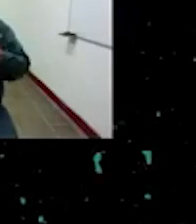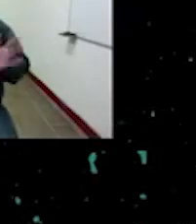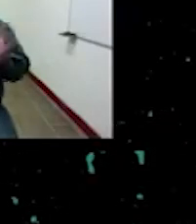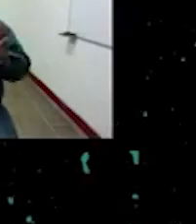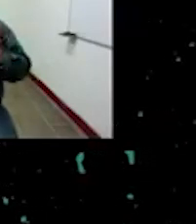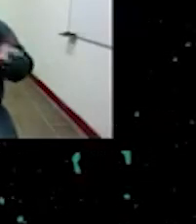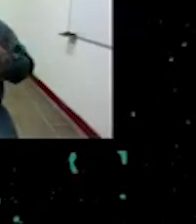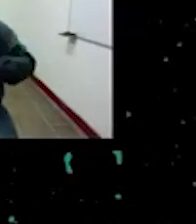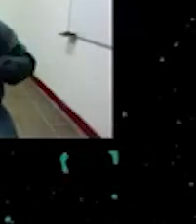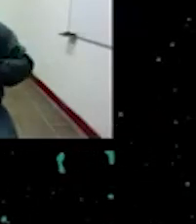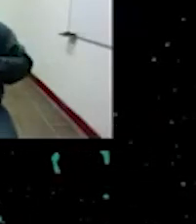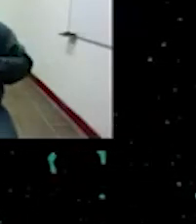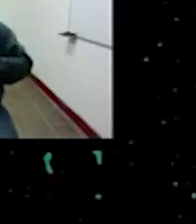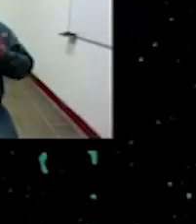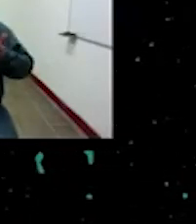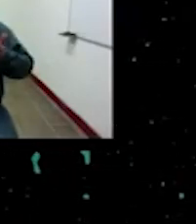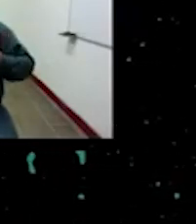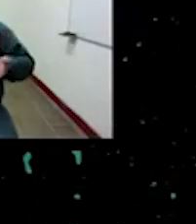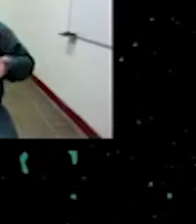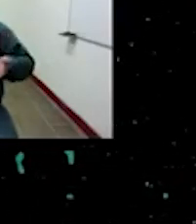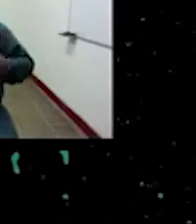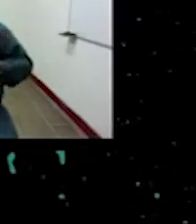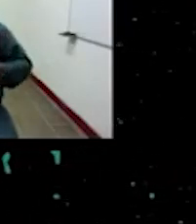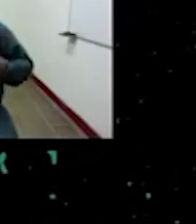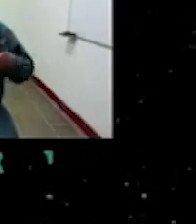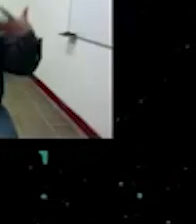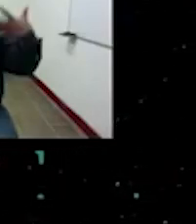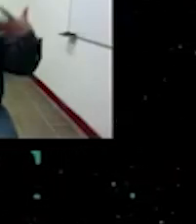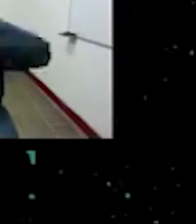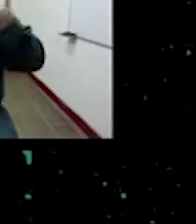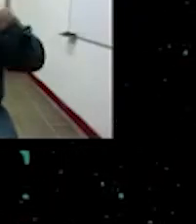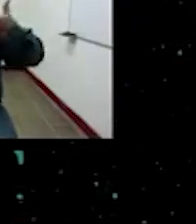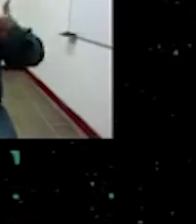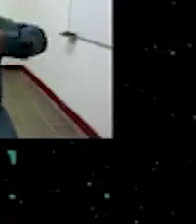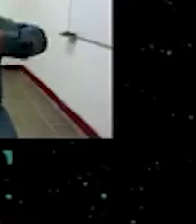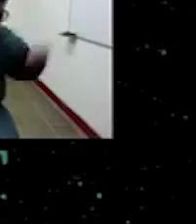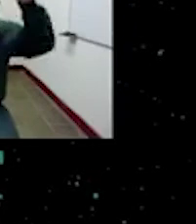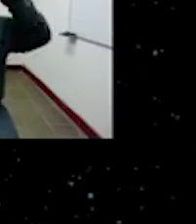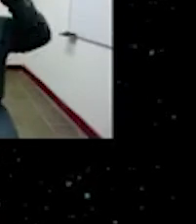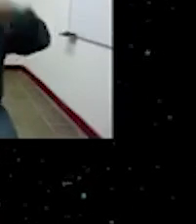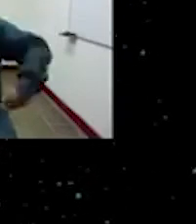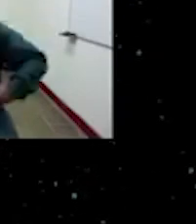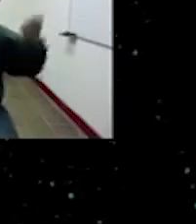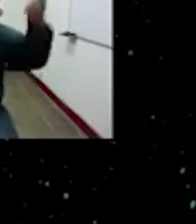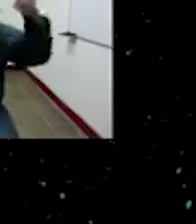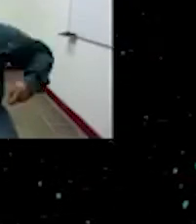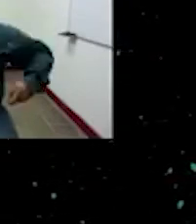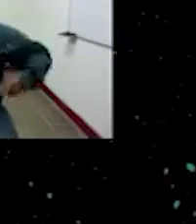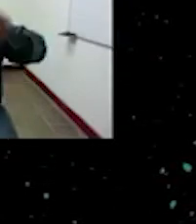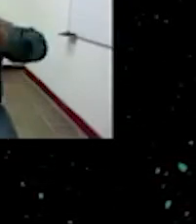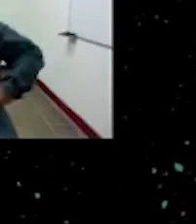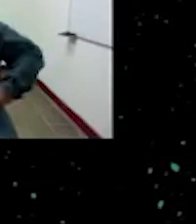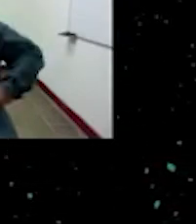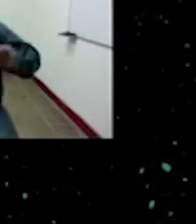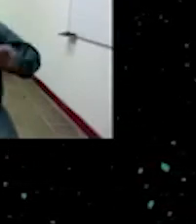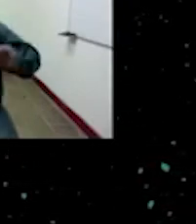una una una queja un reclamo lo ponen por medio de de estos sonidos